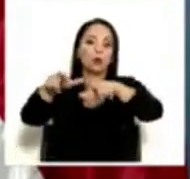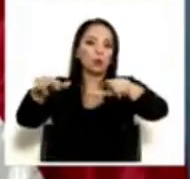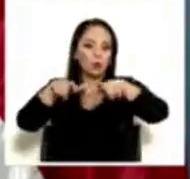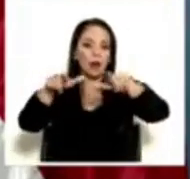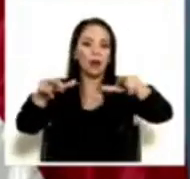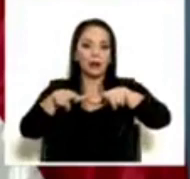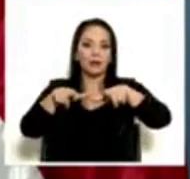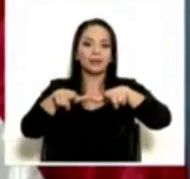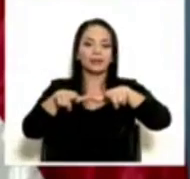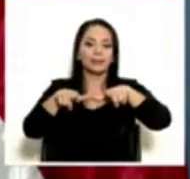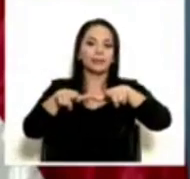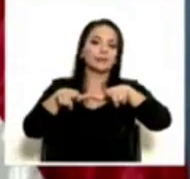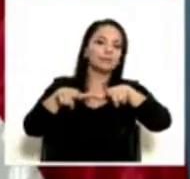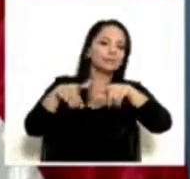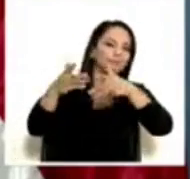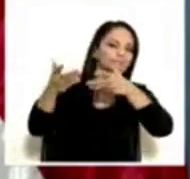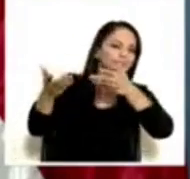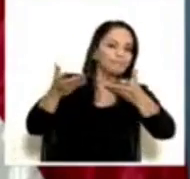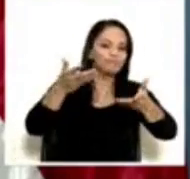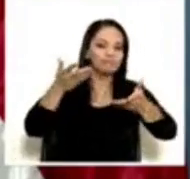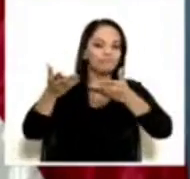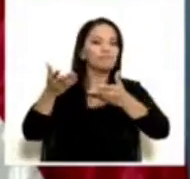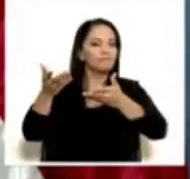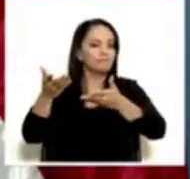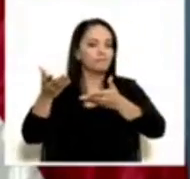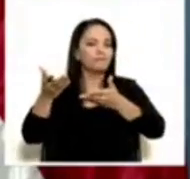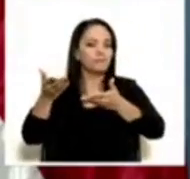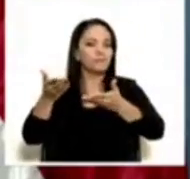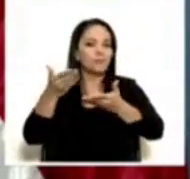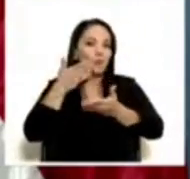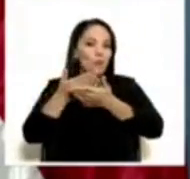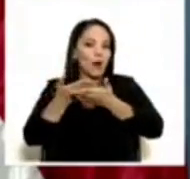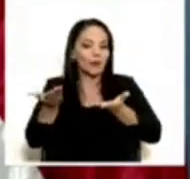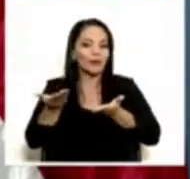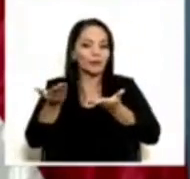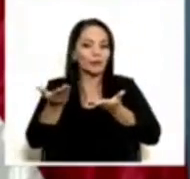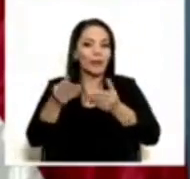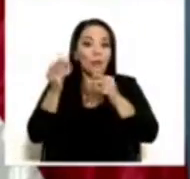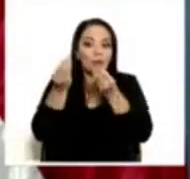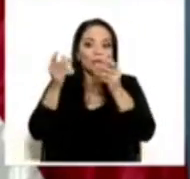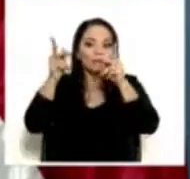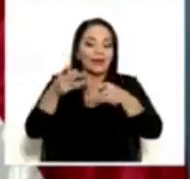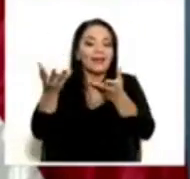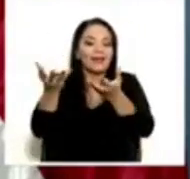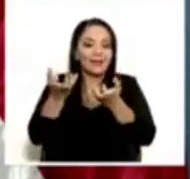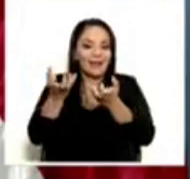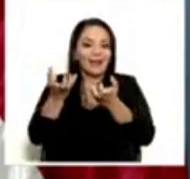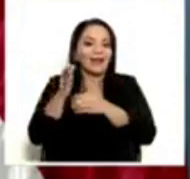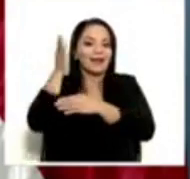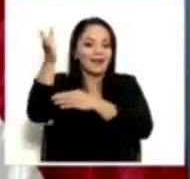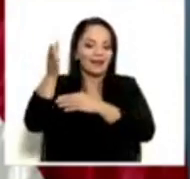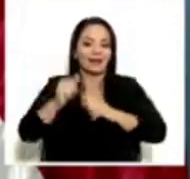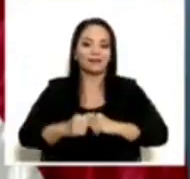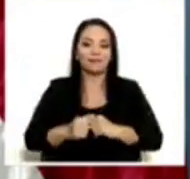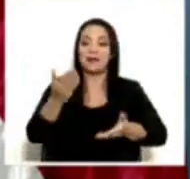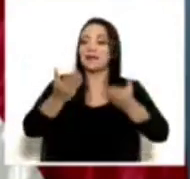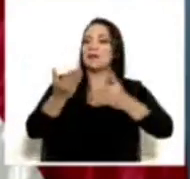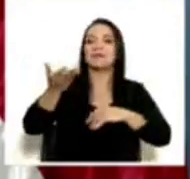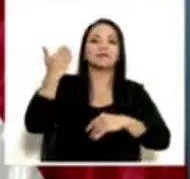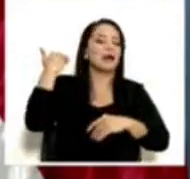destinos muy apetecidos, que en el pasado a ellos no tendían a